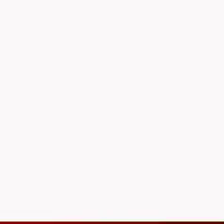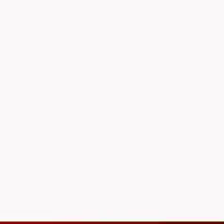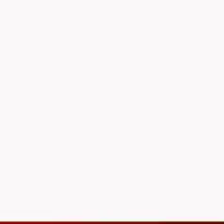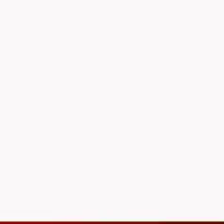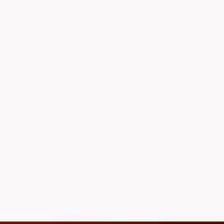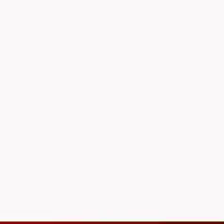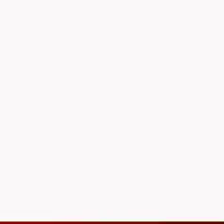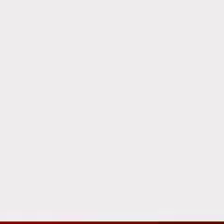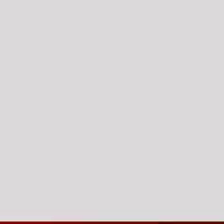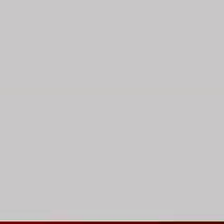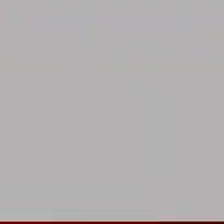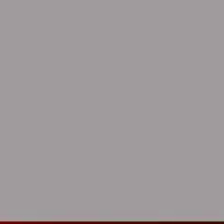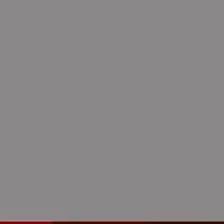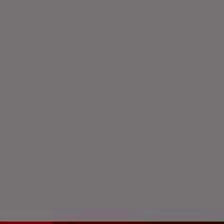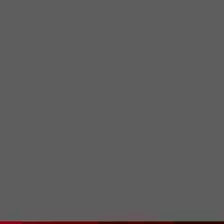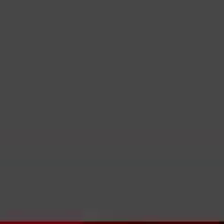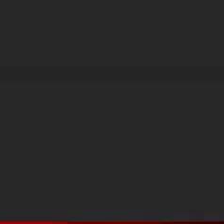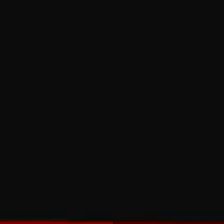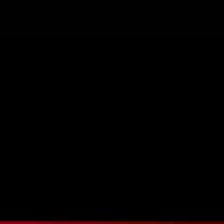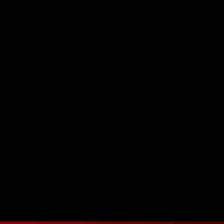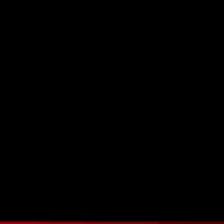¡Gracias! Gracias por ver el video.